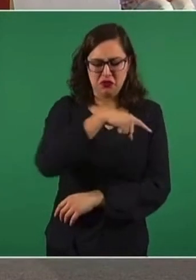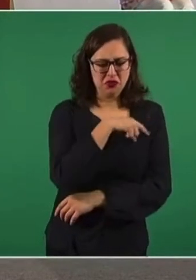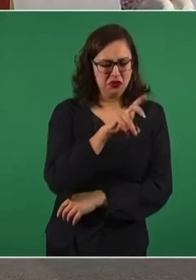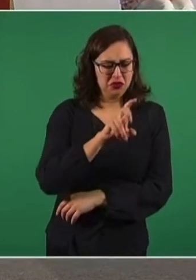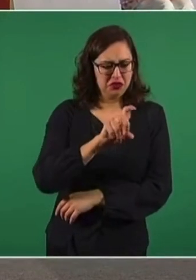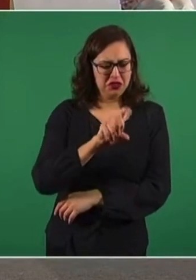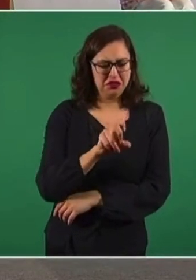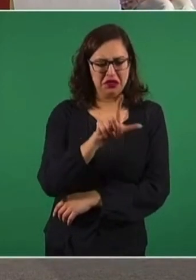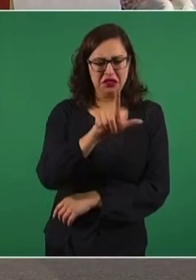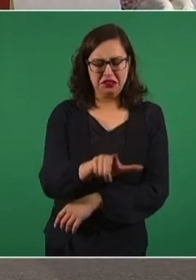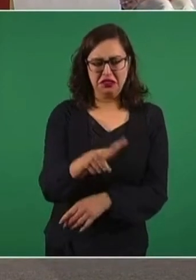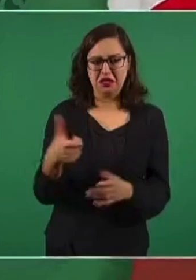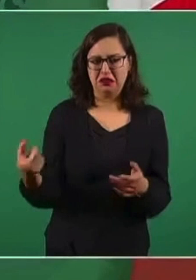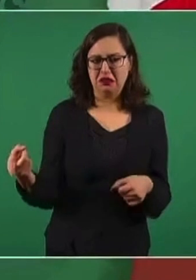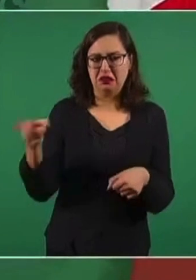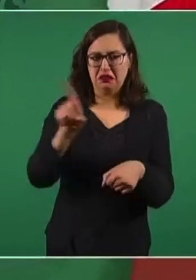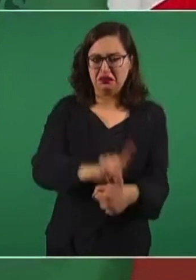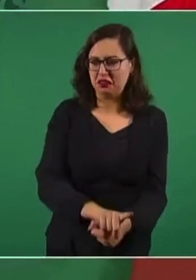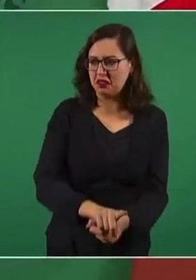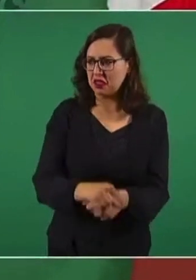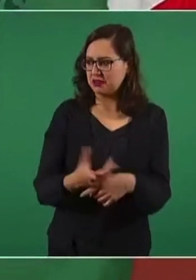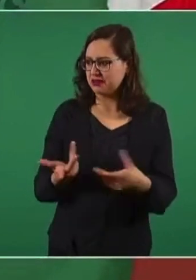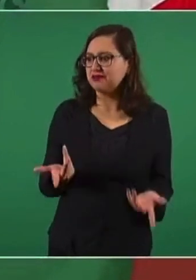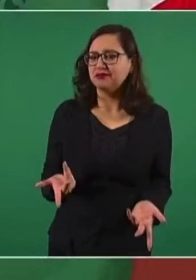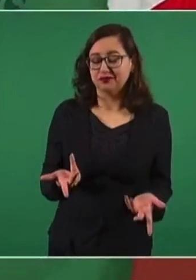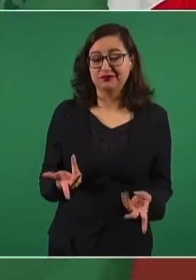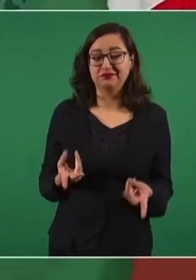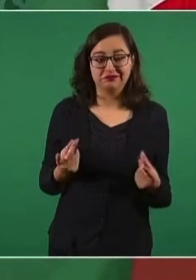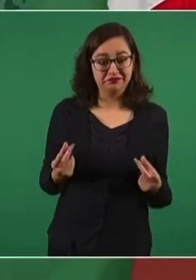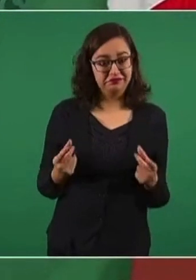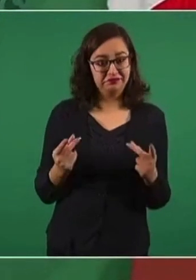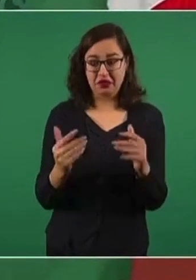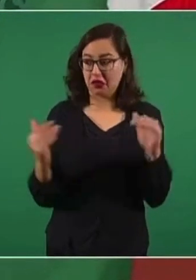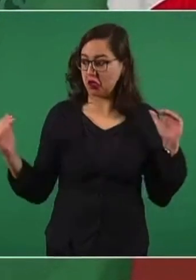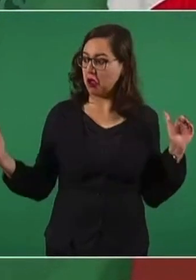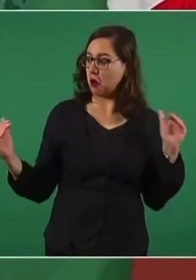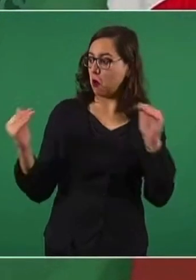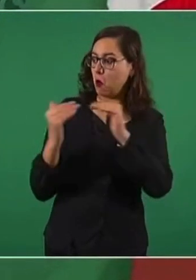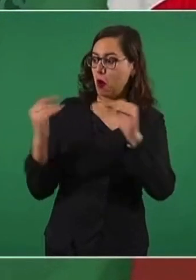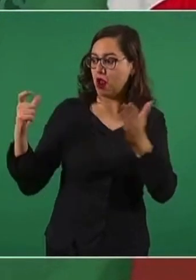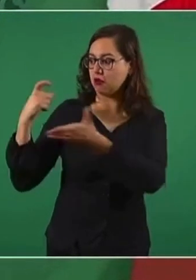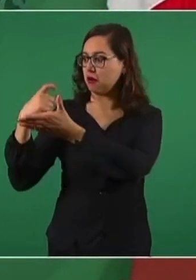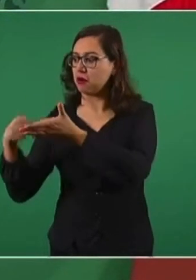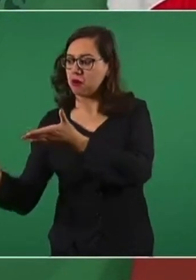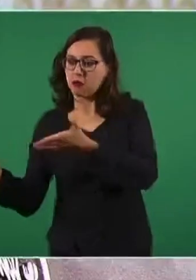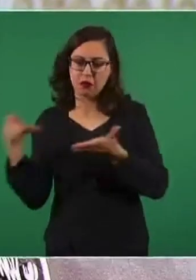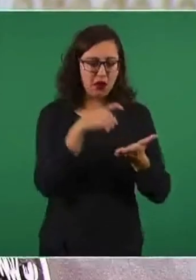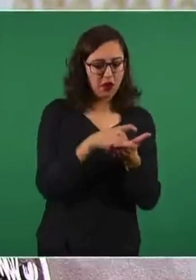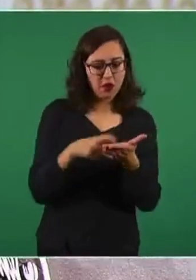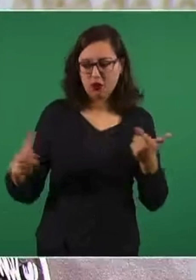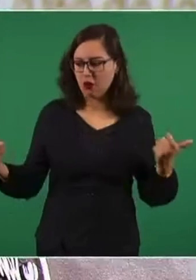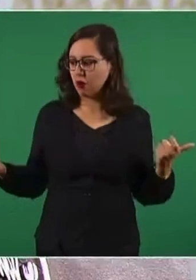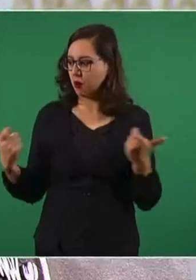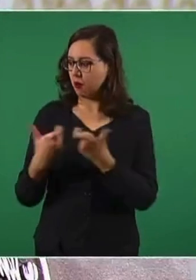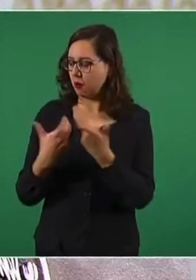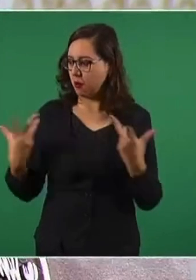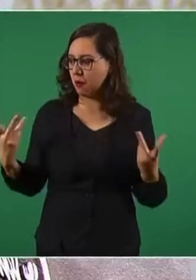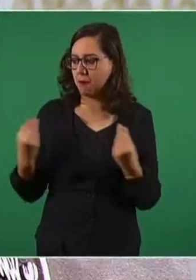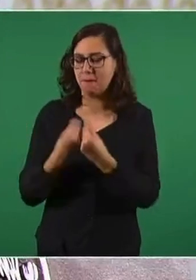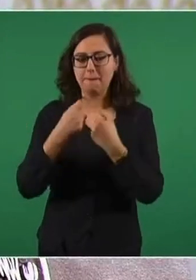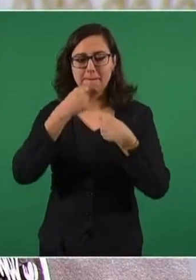639 de medicamentos y 311 de material de curación. Significa un volumen de